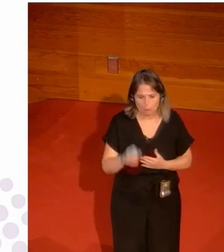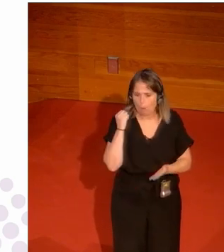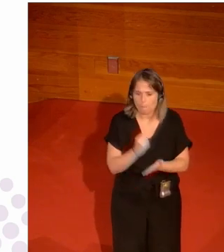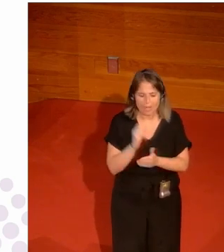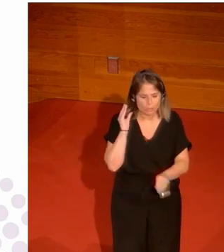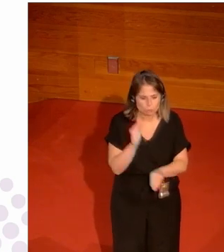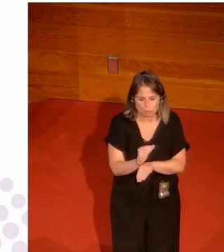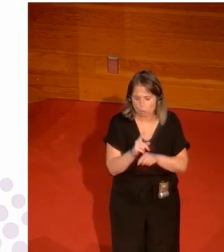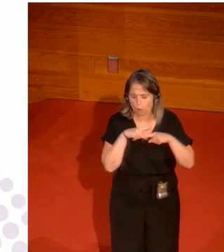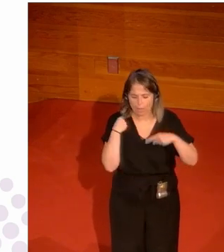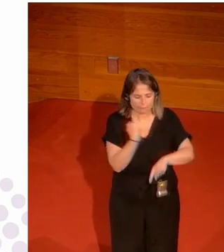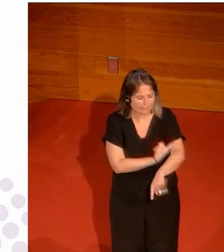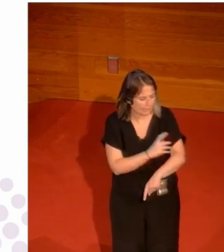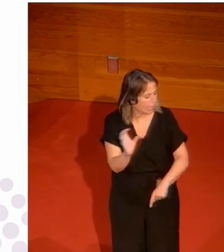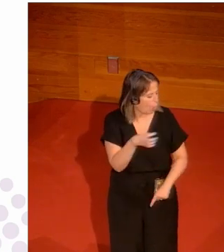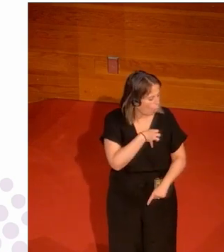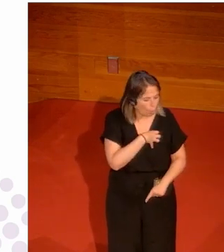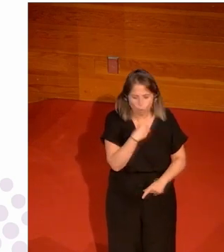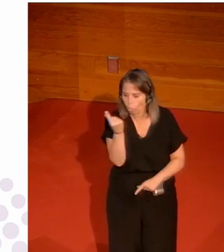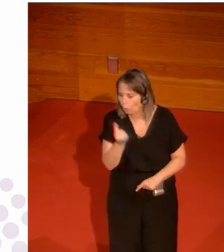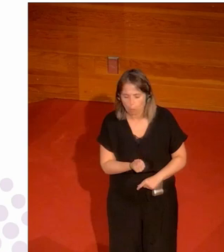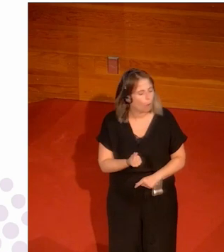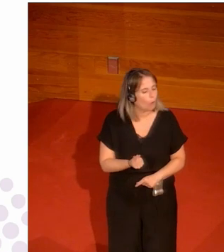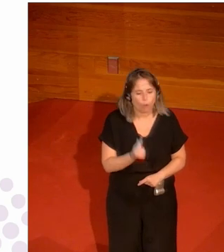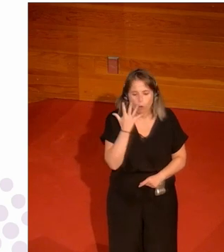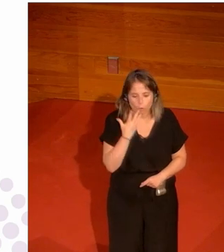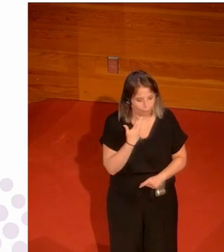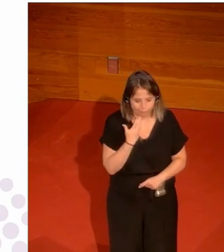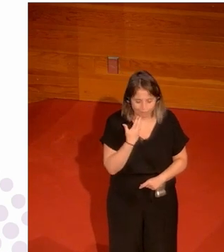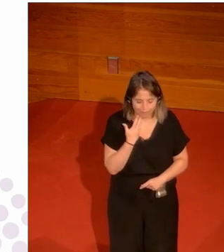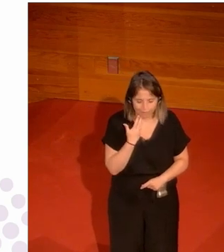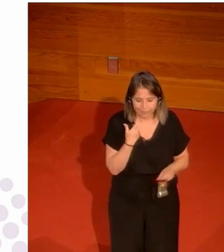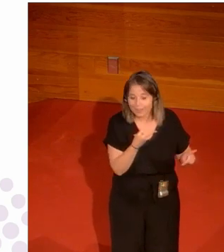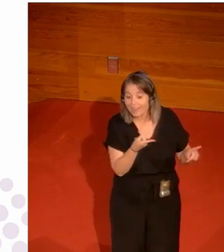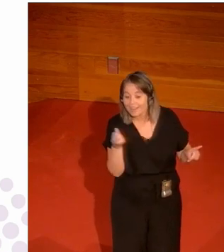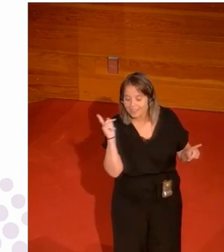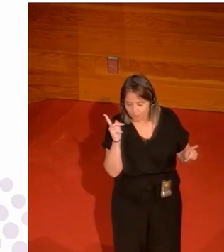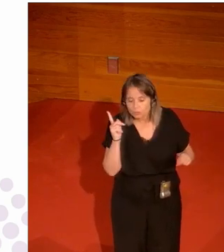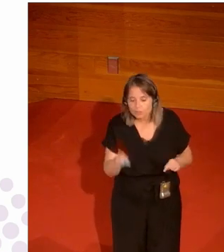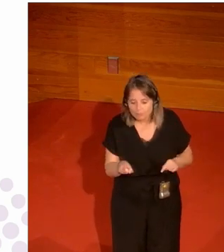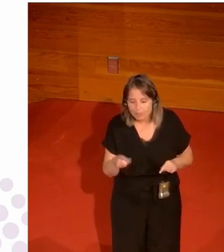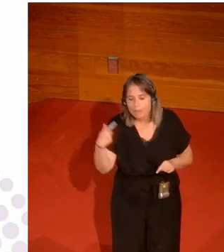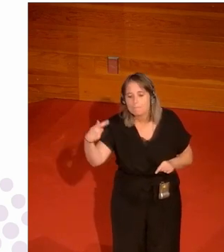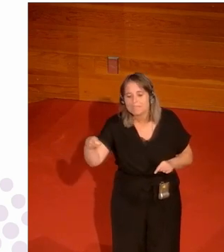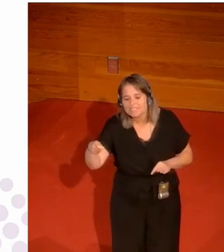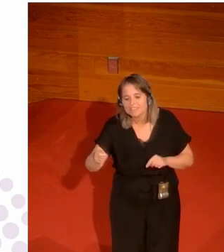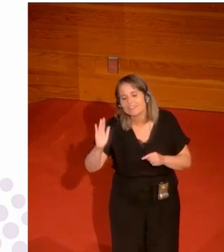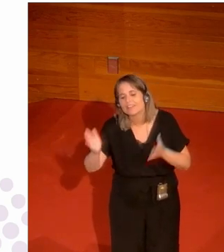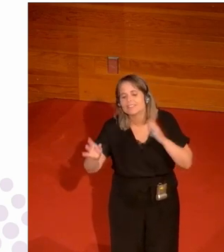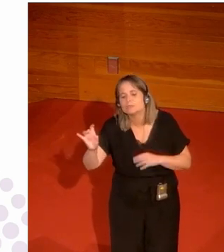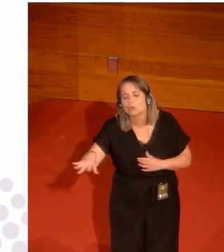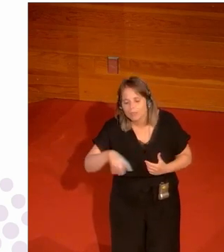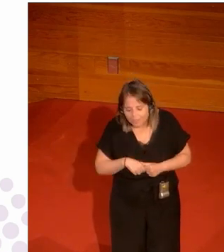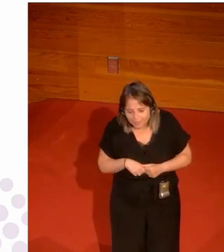ha hecho tal o la camiseta o que si el logo o que si el dibujo o que el color no, no es que eso es saber mucho